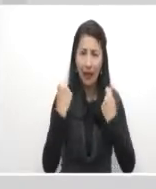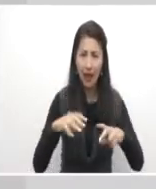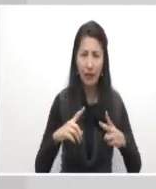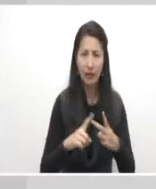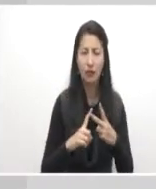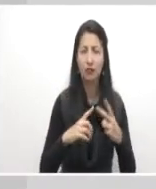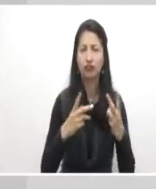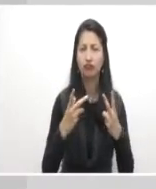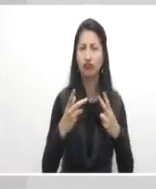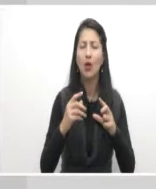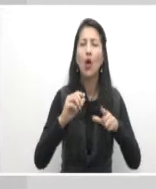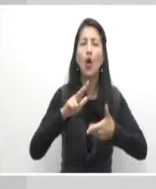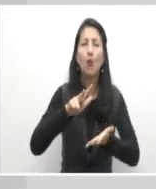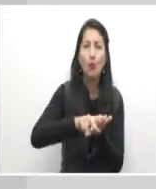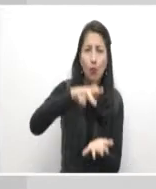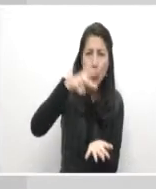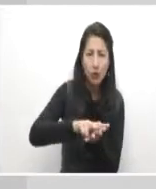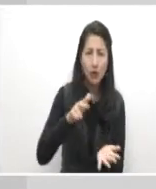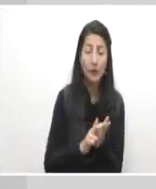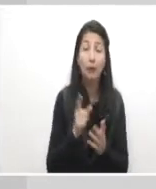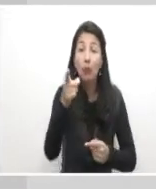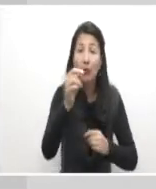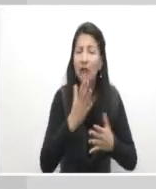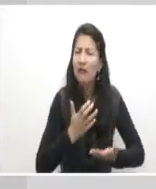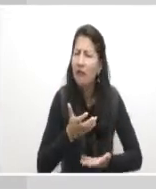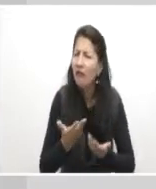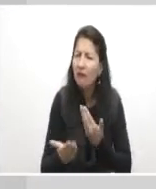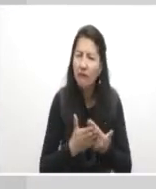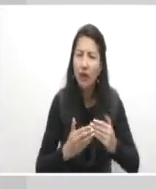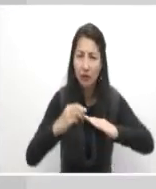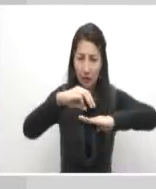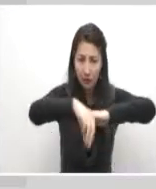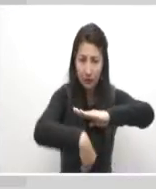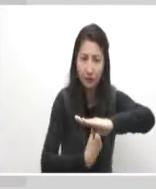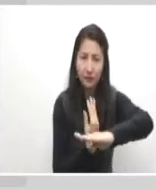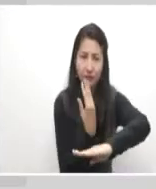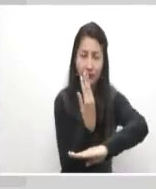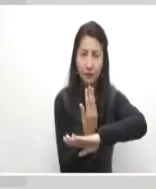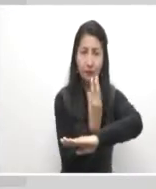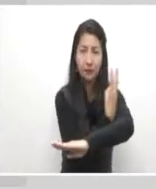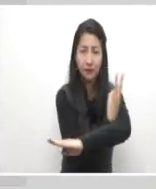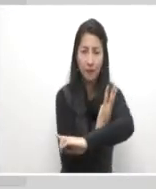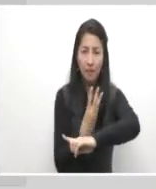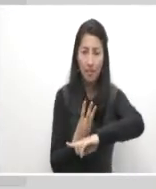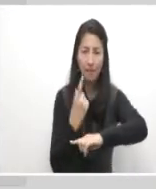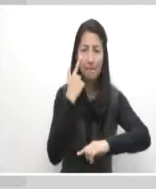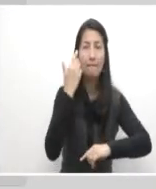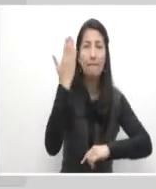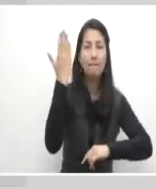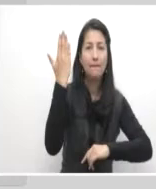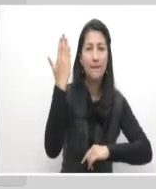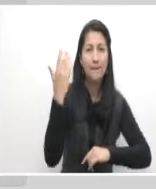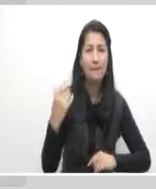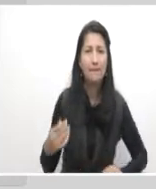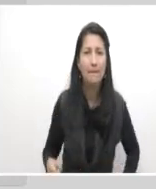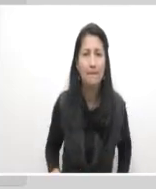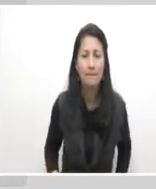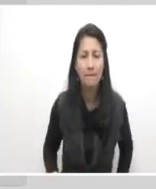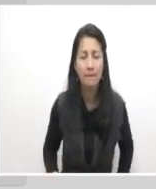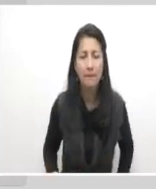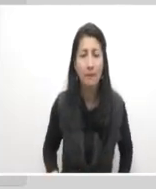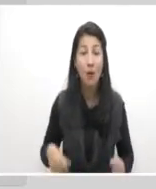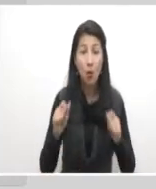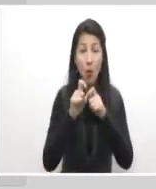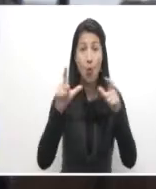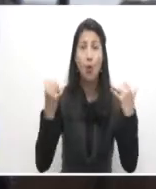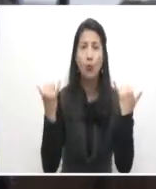sencillo, simplemente tienen que entrar a www.oferta.senasofiaplus.edu.com. Va a